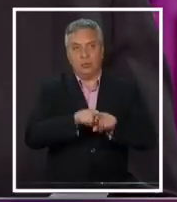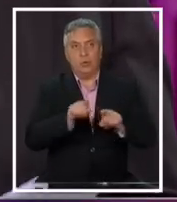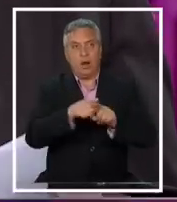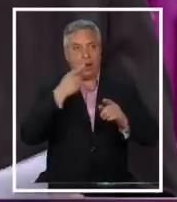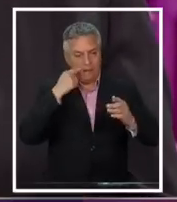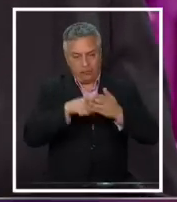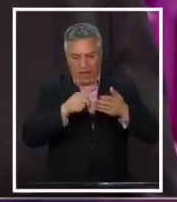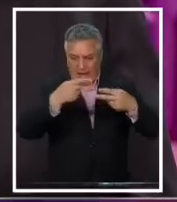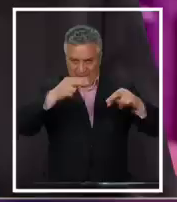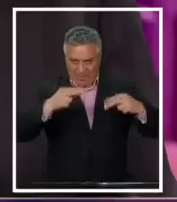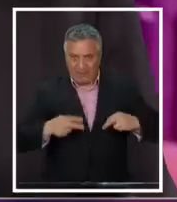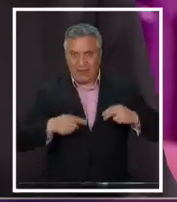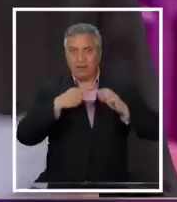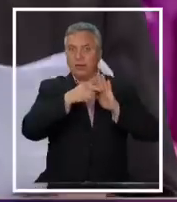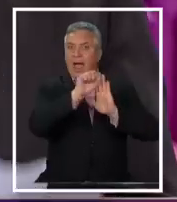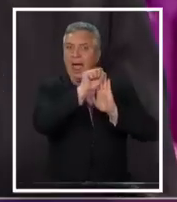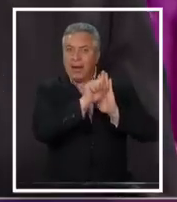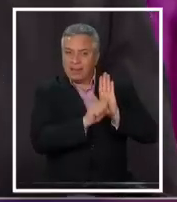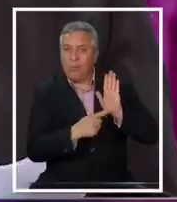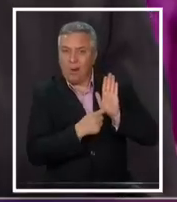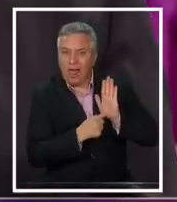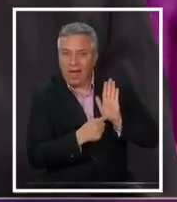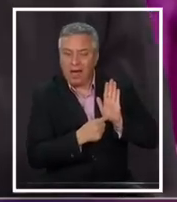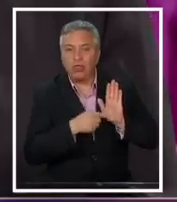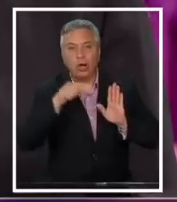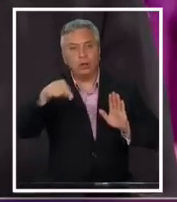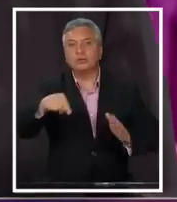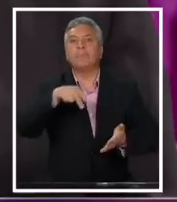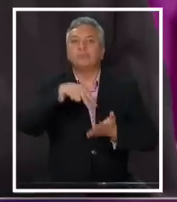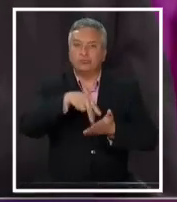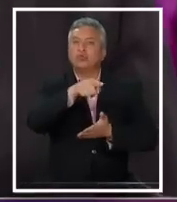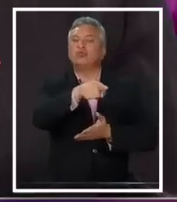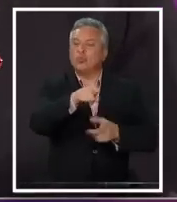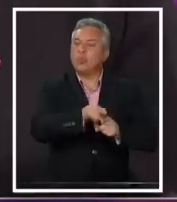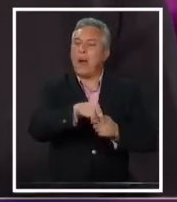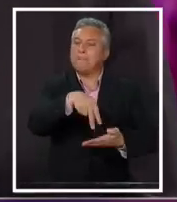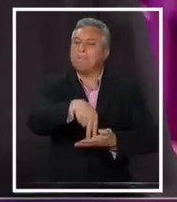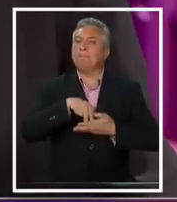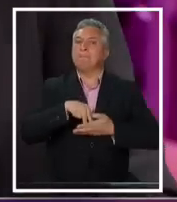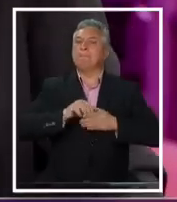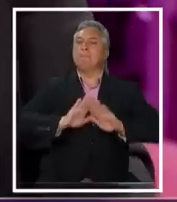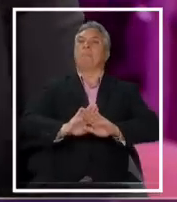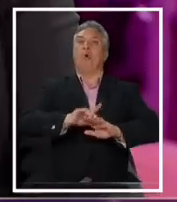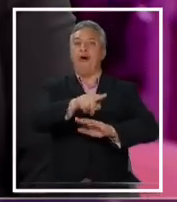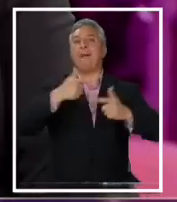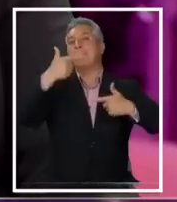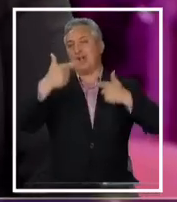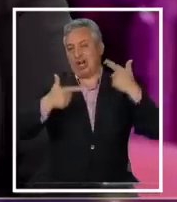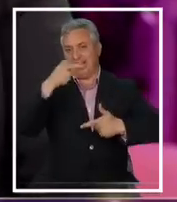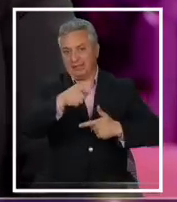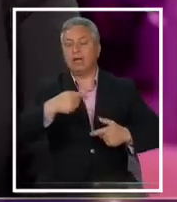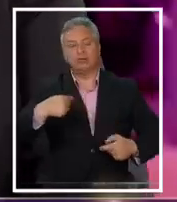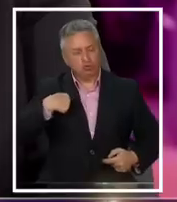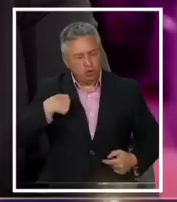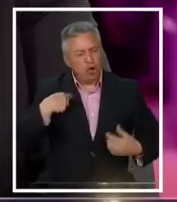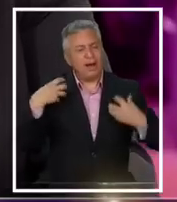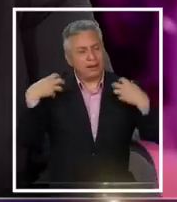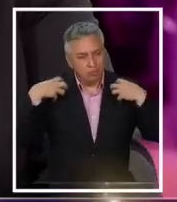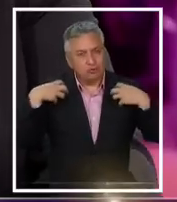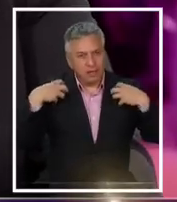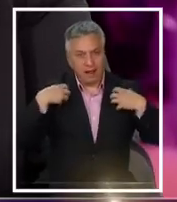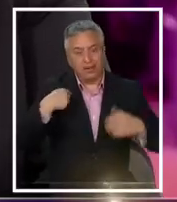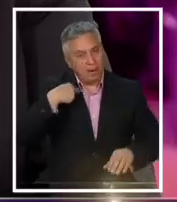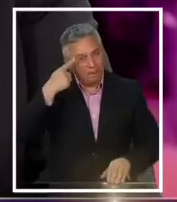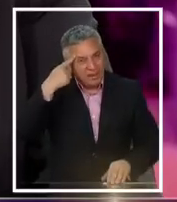por redactar y por ir al articulado. Pero no puede saltar Aquí la posición es política, Jimena. Pero no puede saltar las normas. responsablemente, creo que no podemos